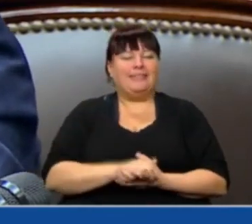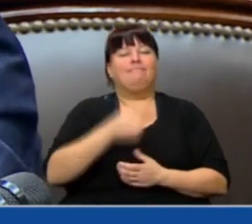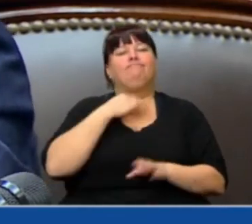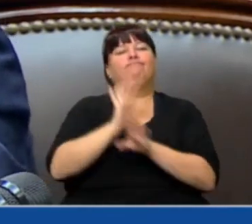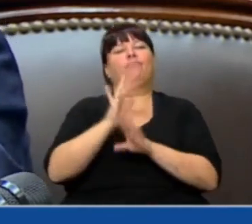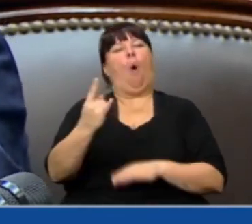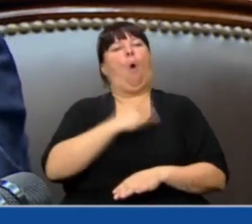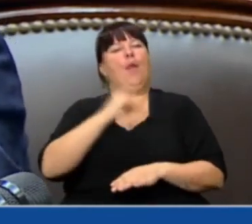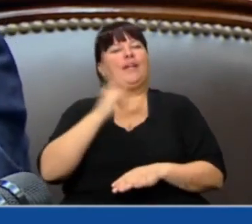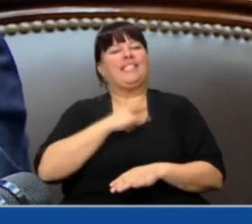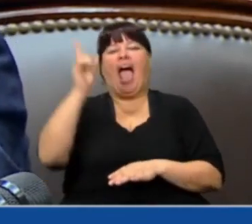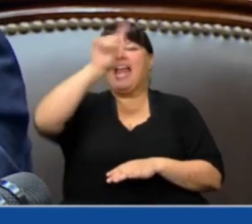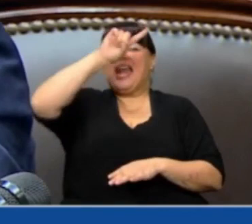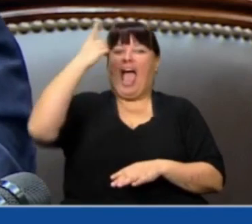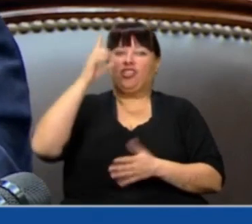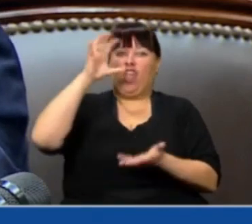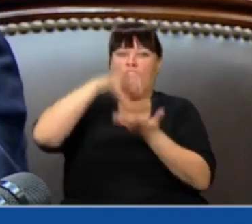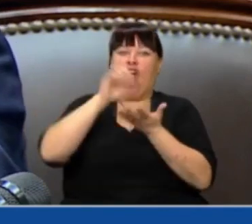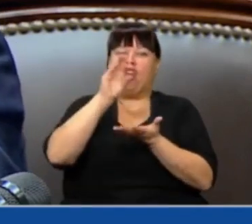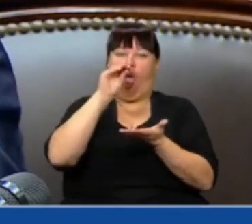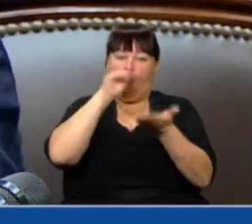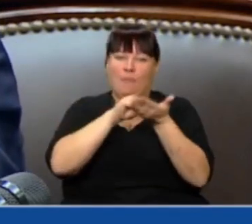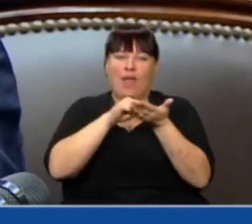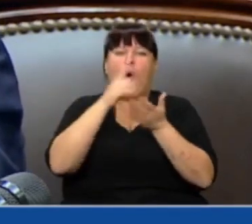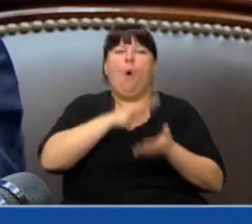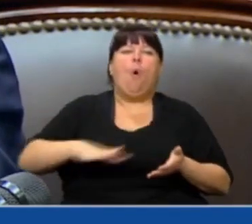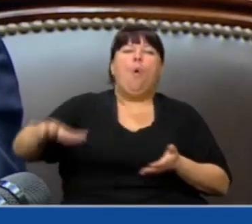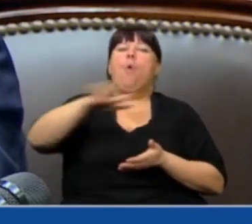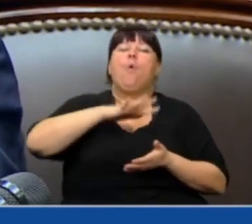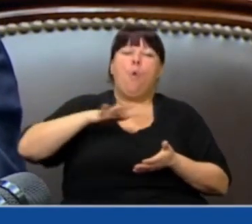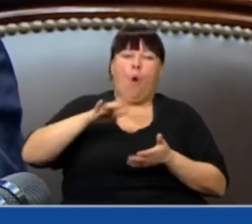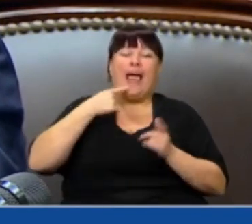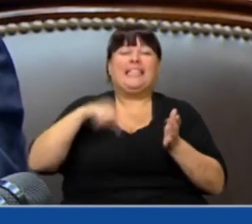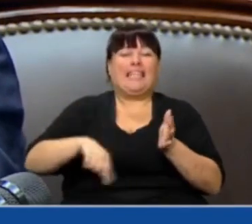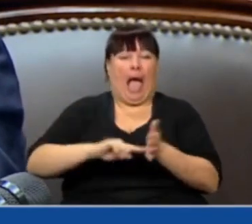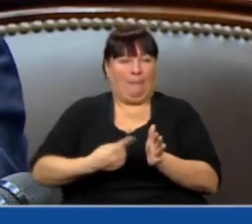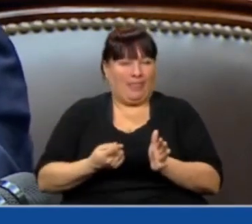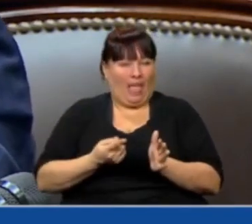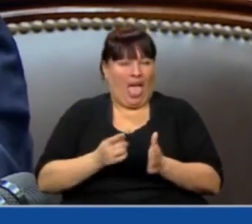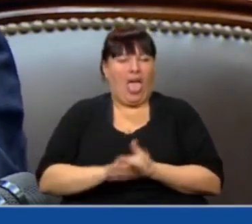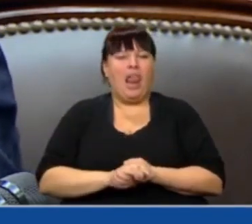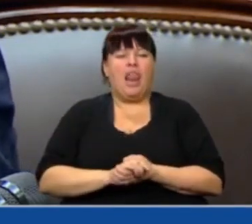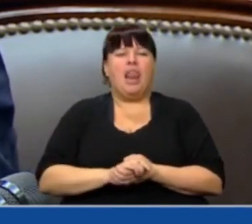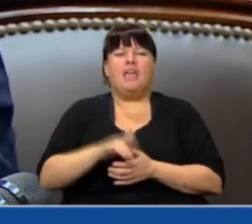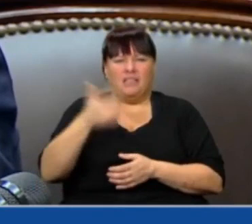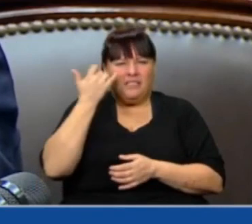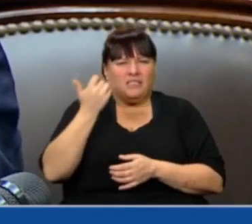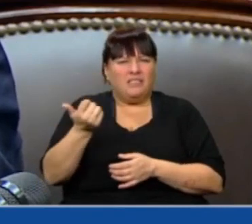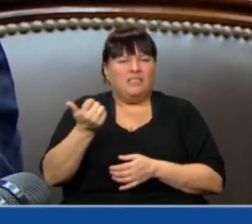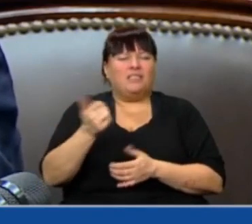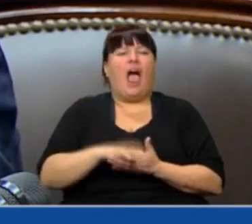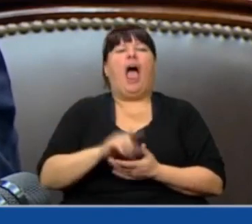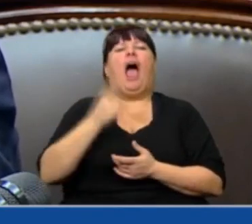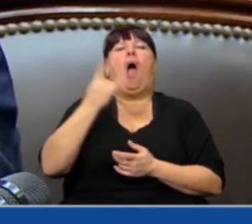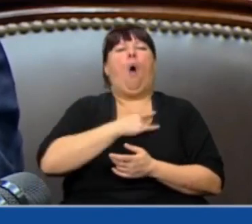el rango de universidad nacional en una zona geográfica como la Ciudad de Buenos Aires donde ya existe